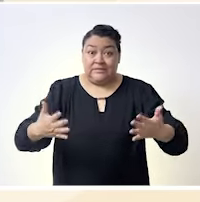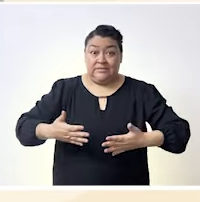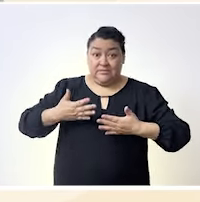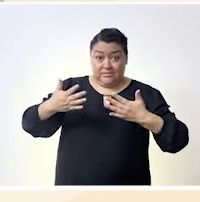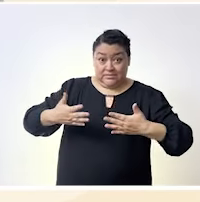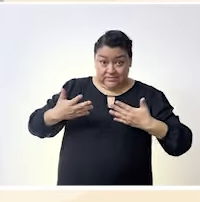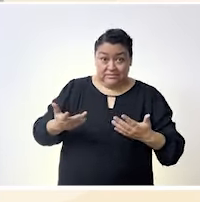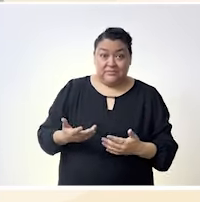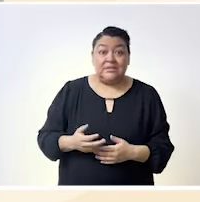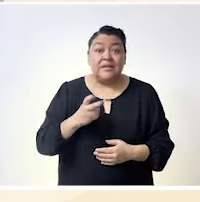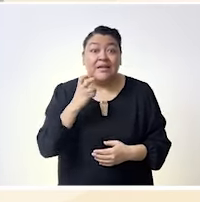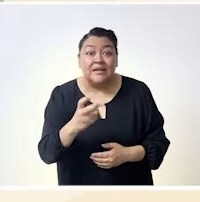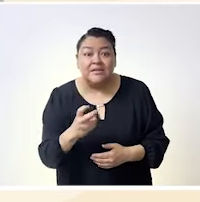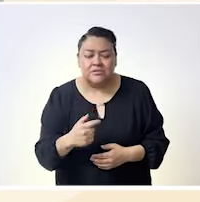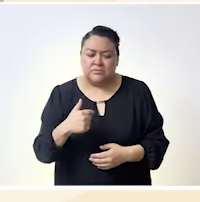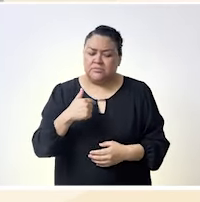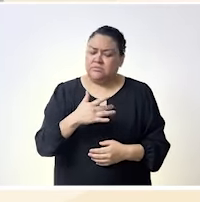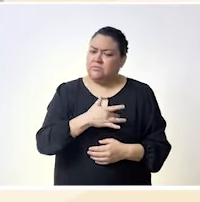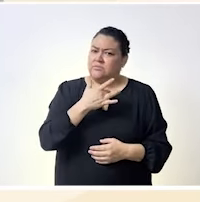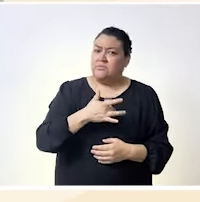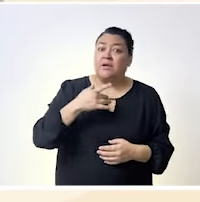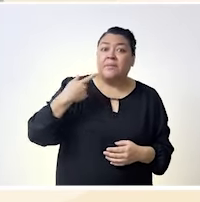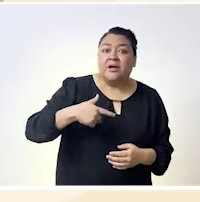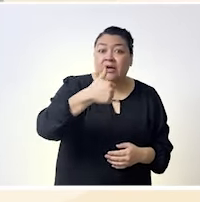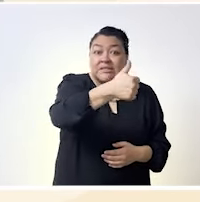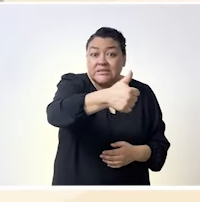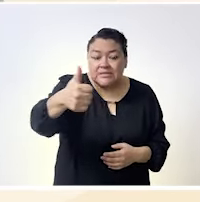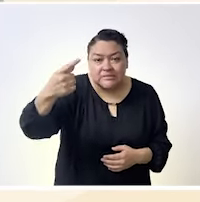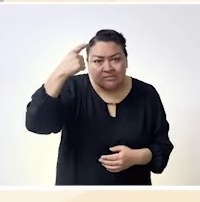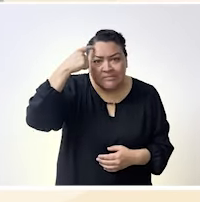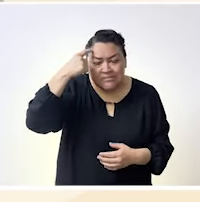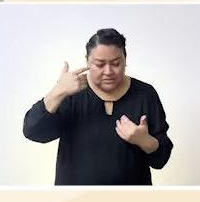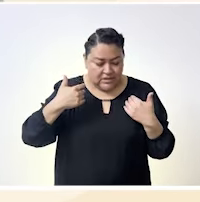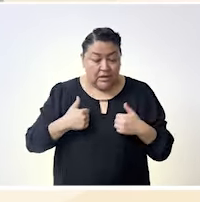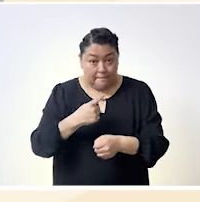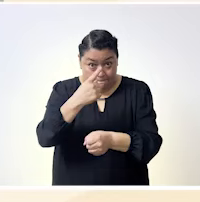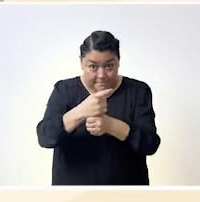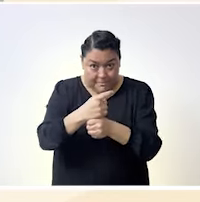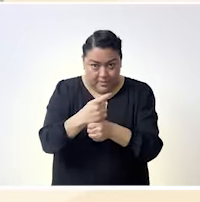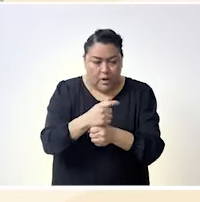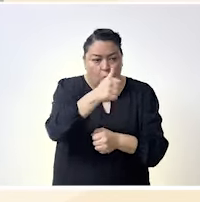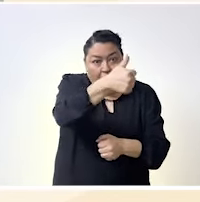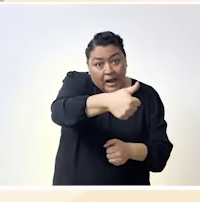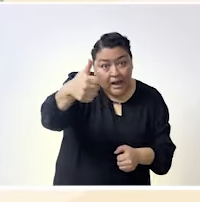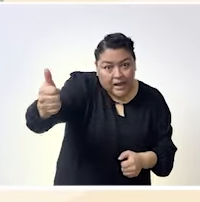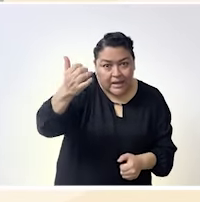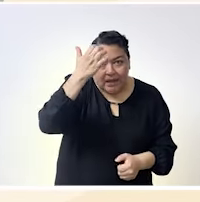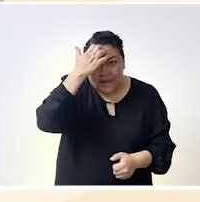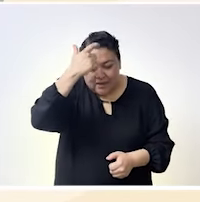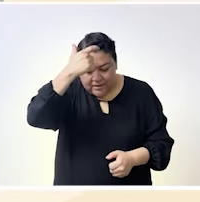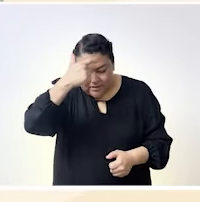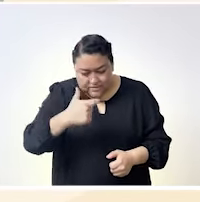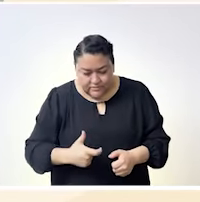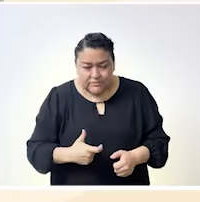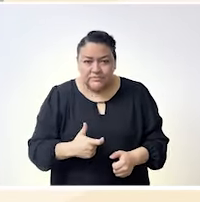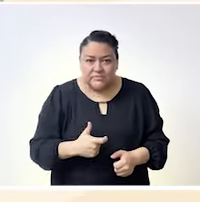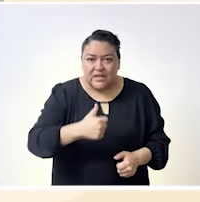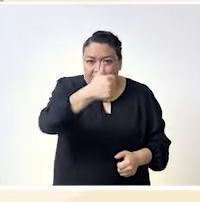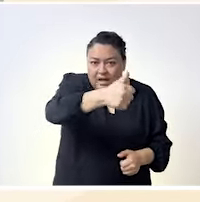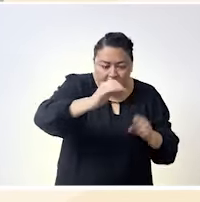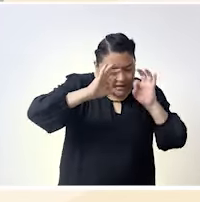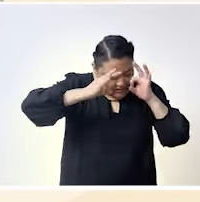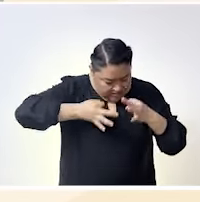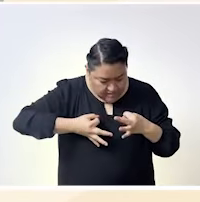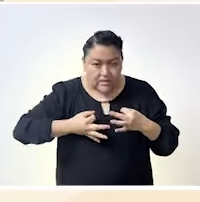entonces creo que desde ahí entender y reconocernos pero sobre todo el